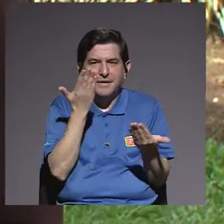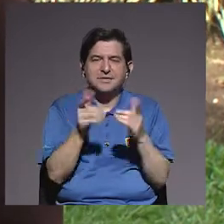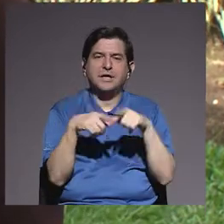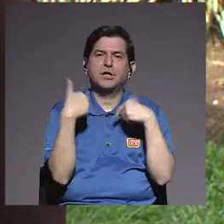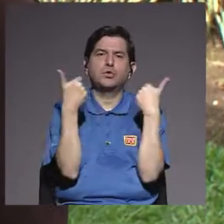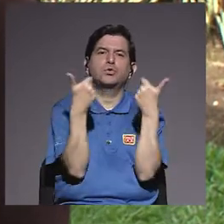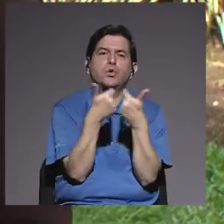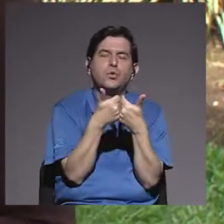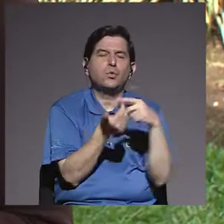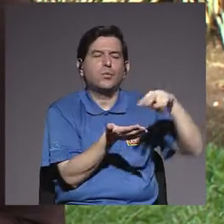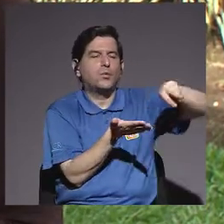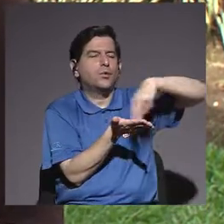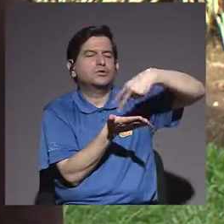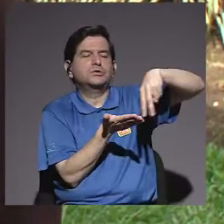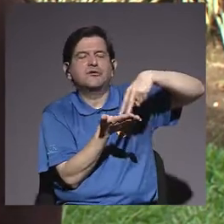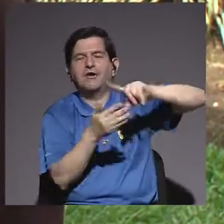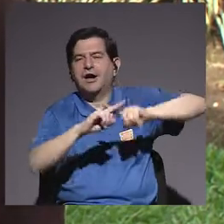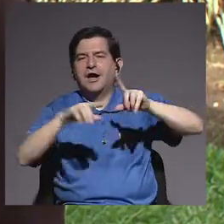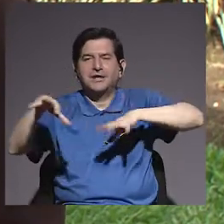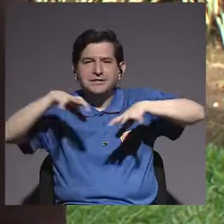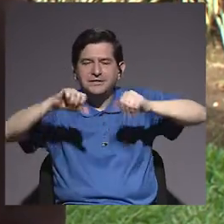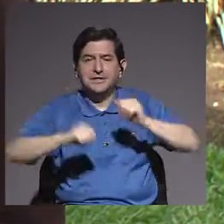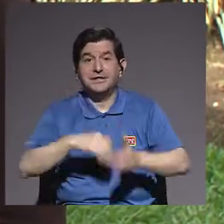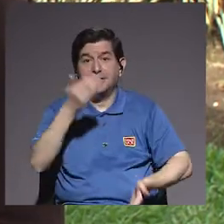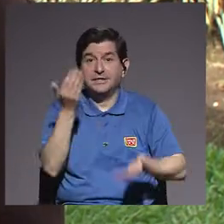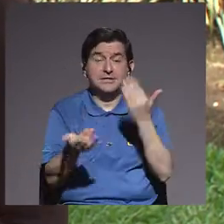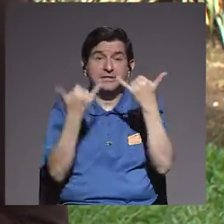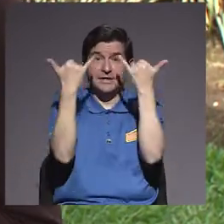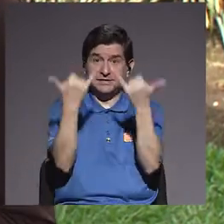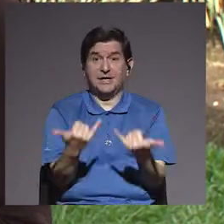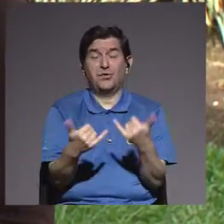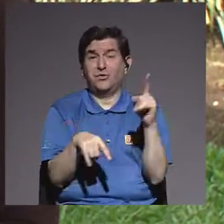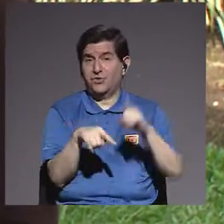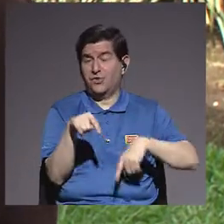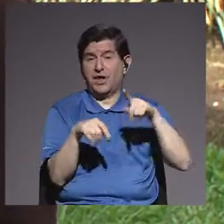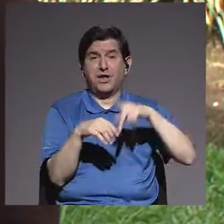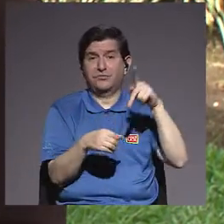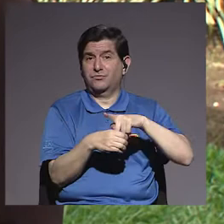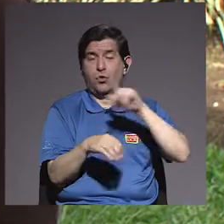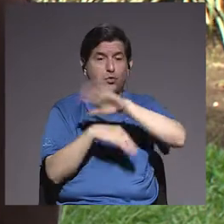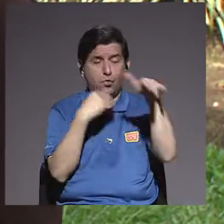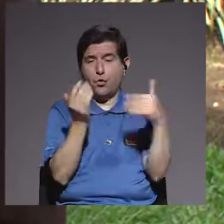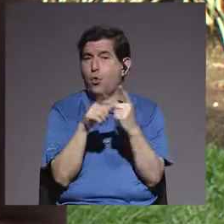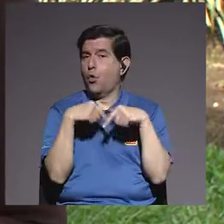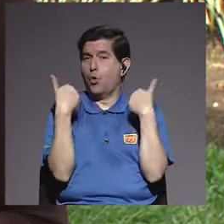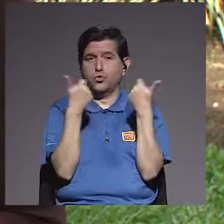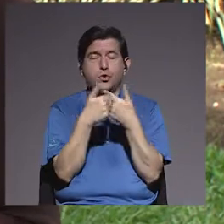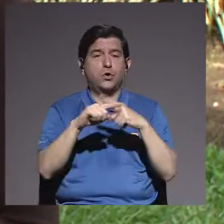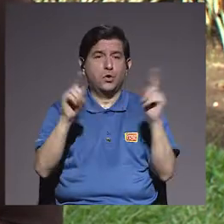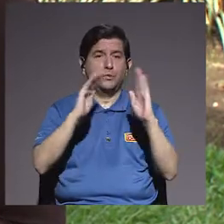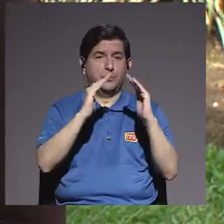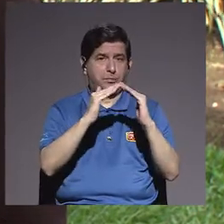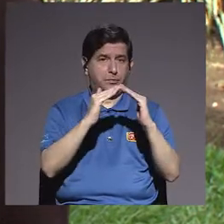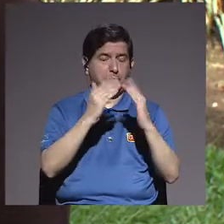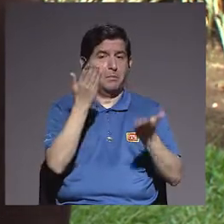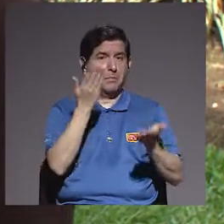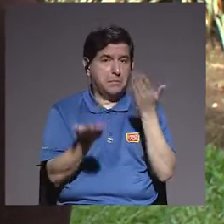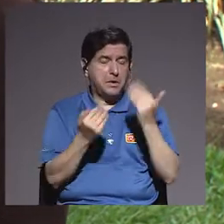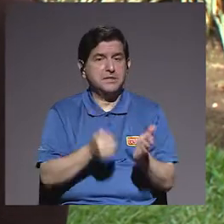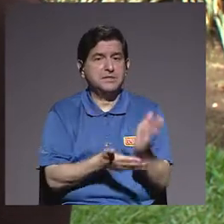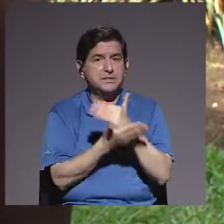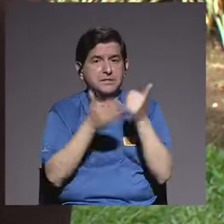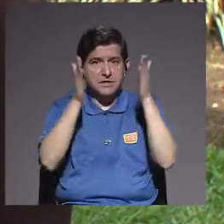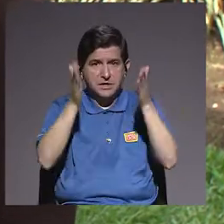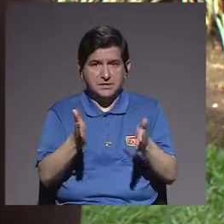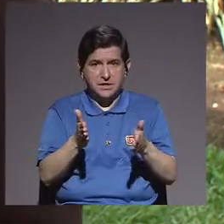grupos de baile, de alguna otra cuestión, ¿verdad? Y que tal vez en este momento no pueden compartir con todo su grupo, pero si están en casa, pues de pronto tal